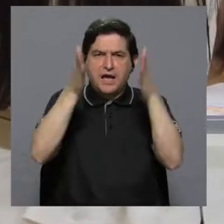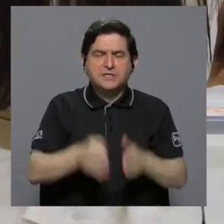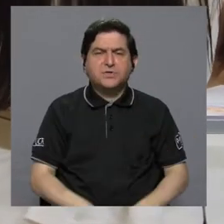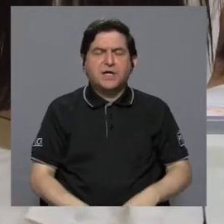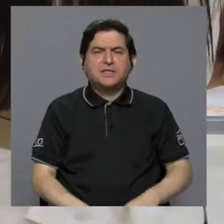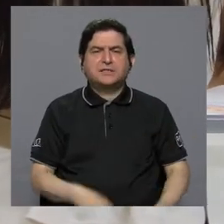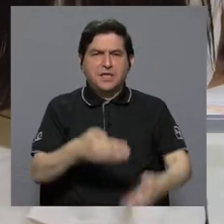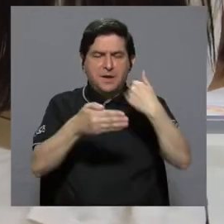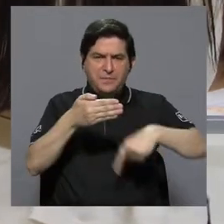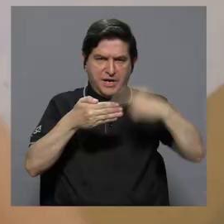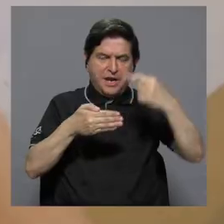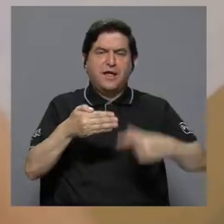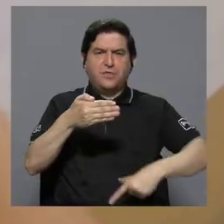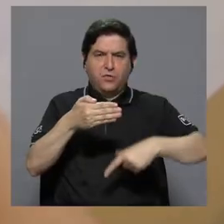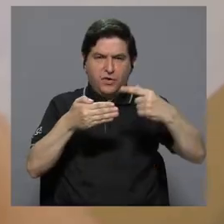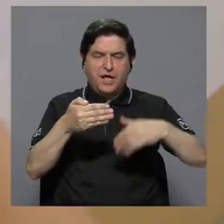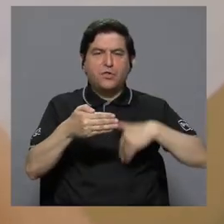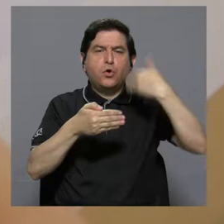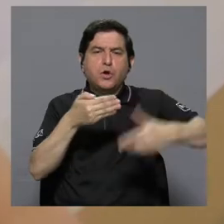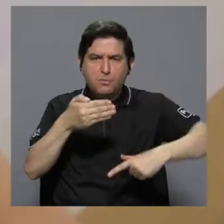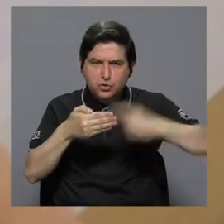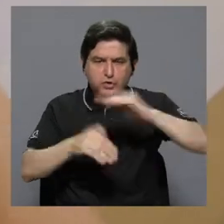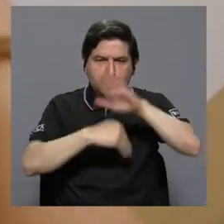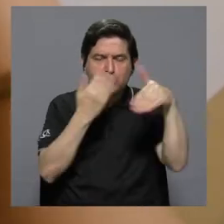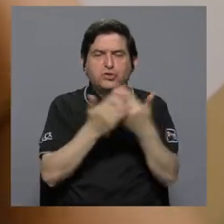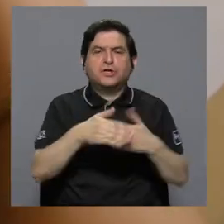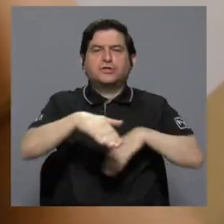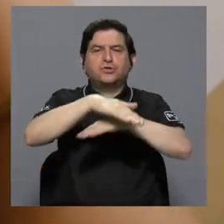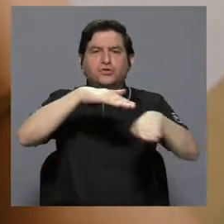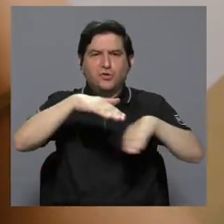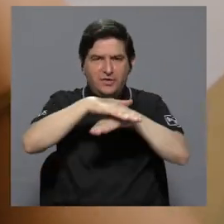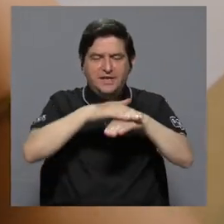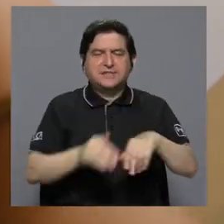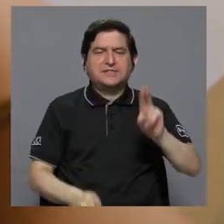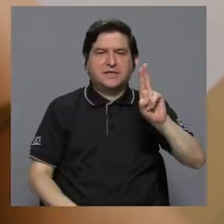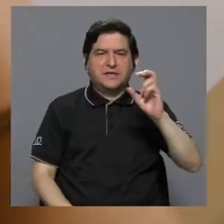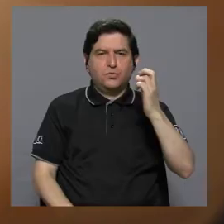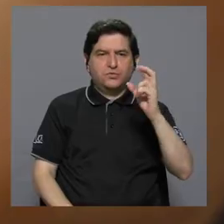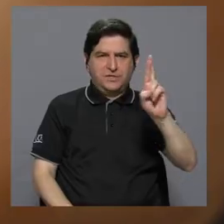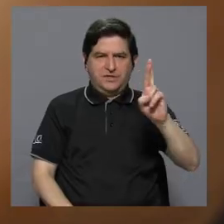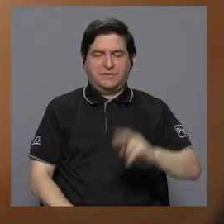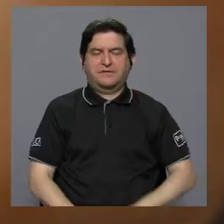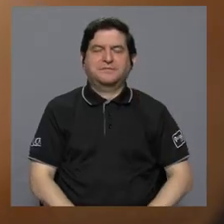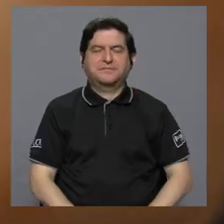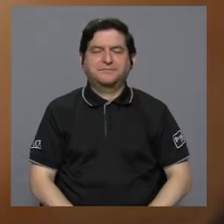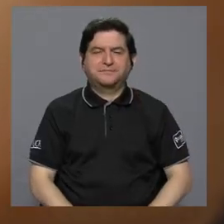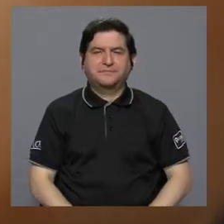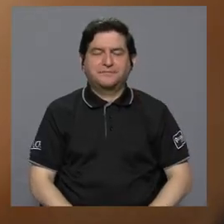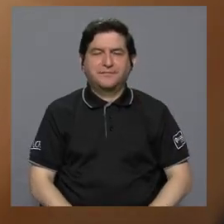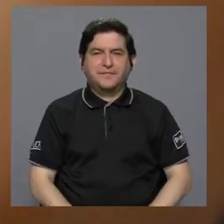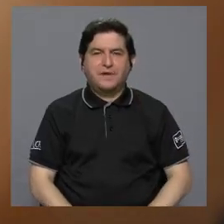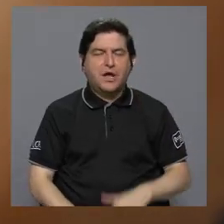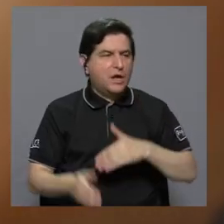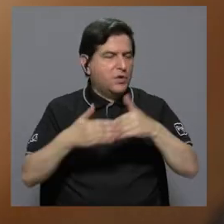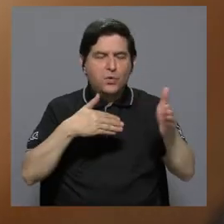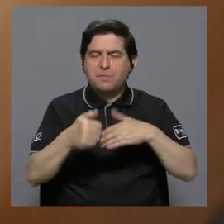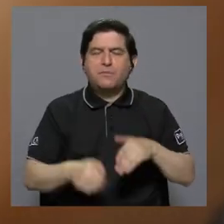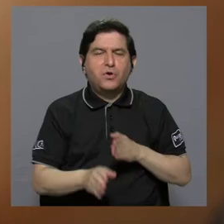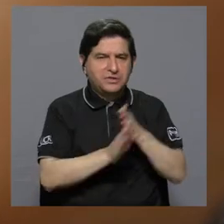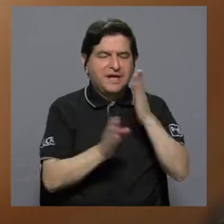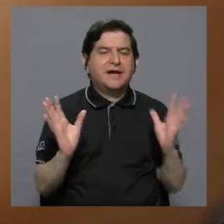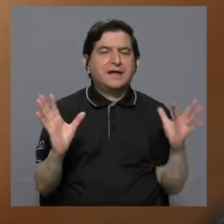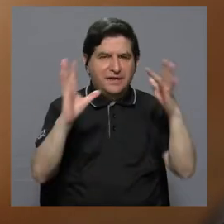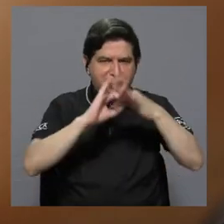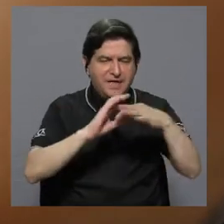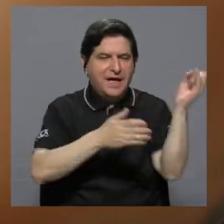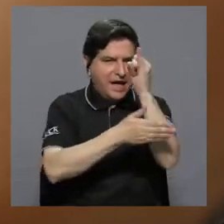estudiantes de pregrado, grado y posgrado de todas las sedes y recintos de la Universidad de Costa Rica, aunque estén o no en